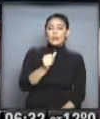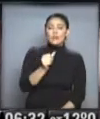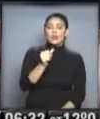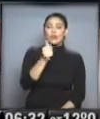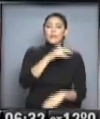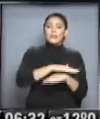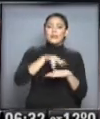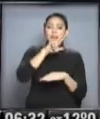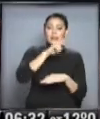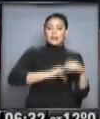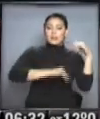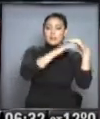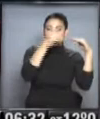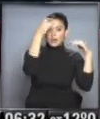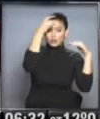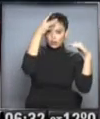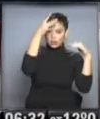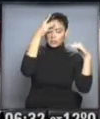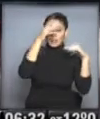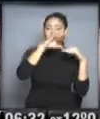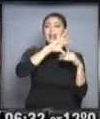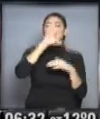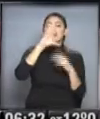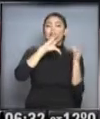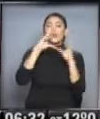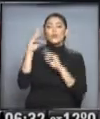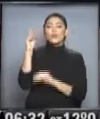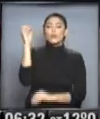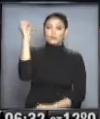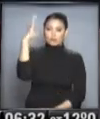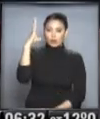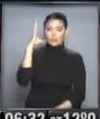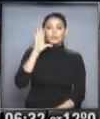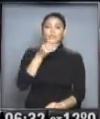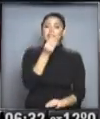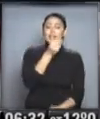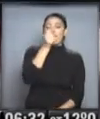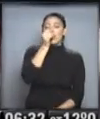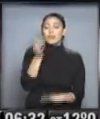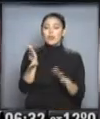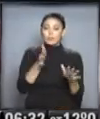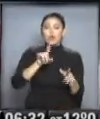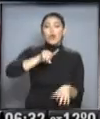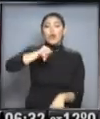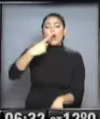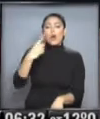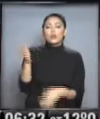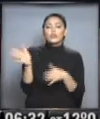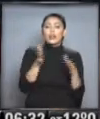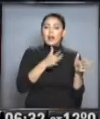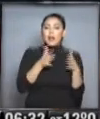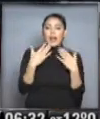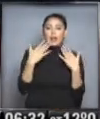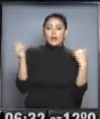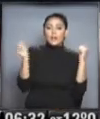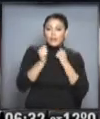3 la mínima, 12 grados la temperatura máxima, con cielo algo nublado. Y recuerden que entre sábado y domingo habrá otro refuerzo de aire frío.